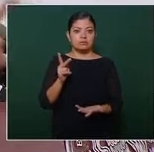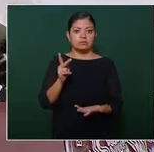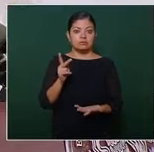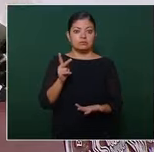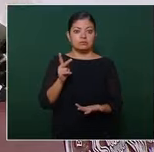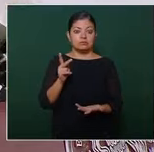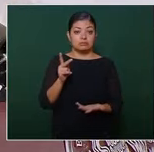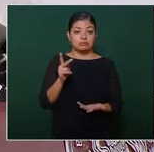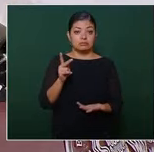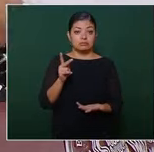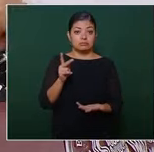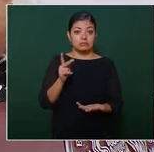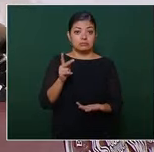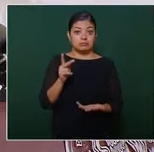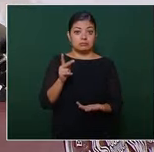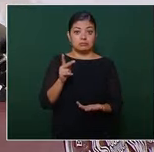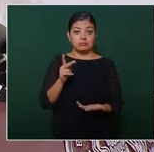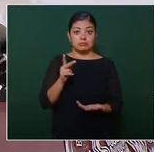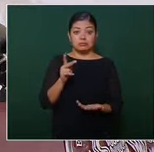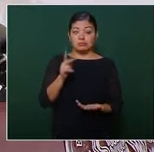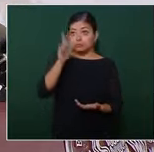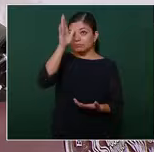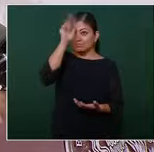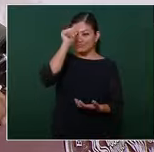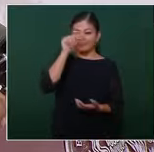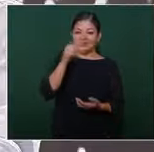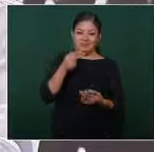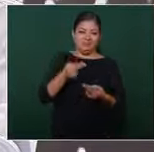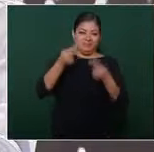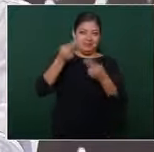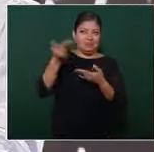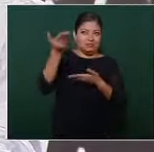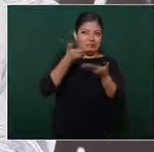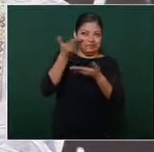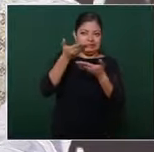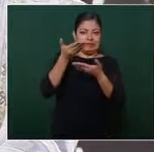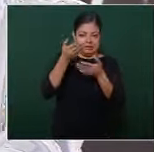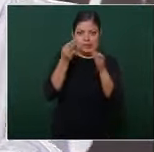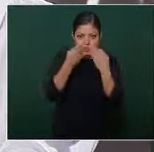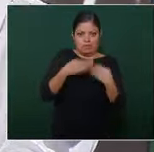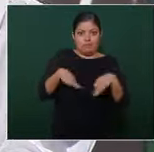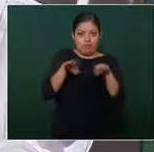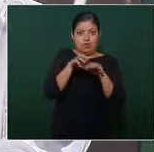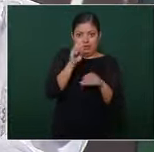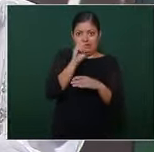nuestra relación comercial es importantísima pero no sólo